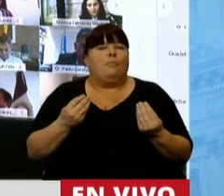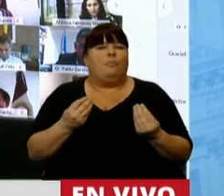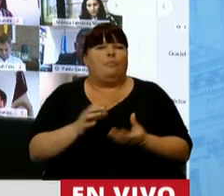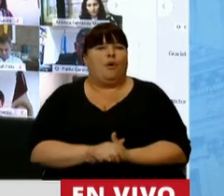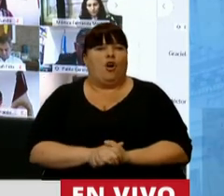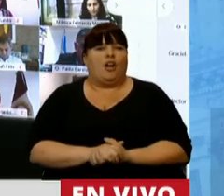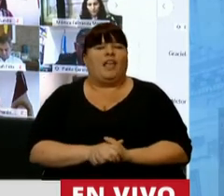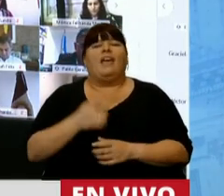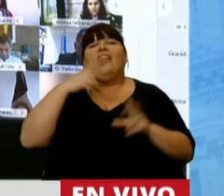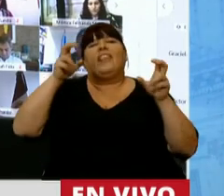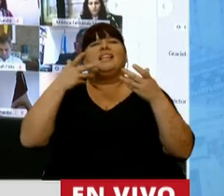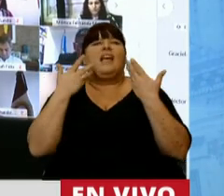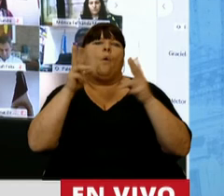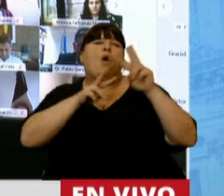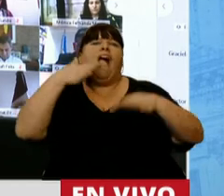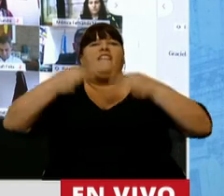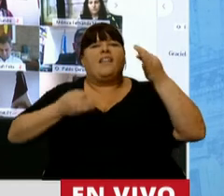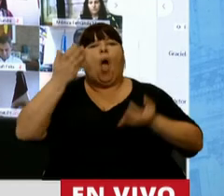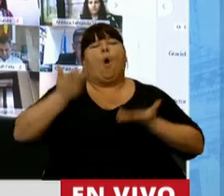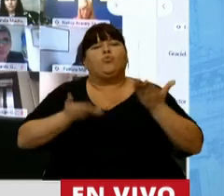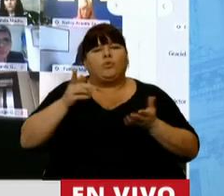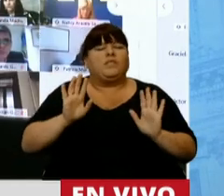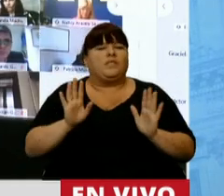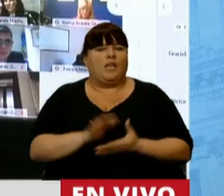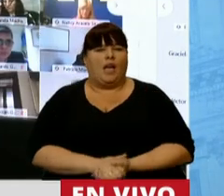denominan paladines de la verdad y la justicia.